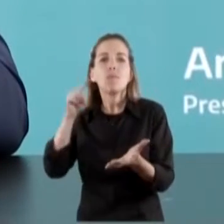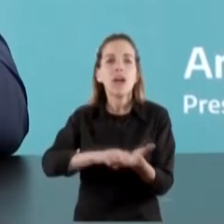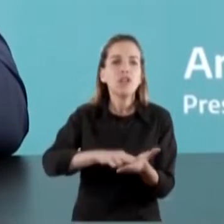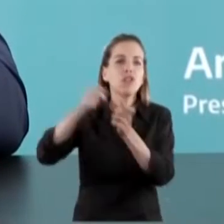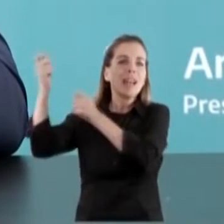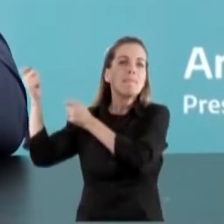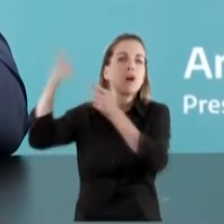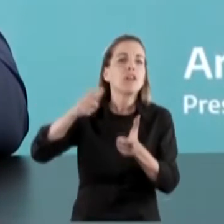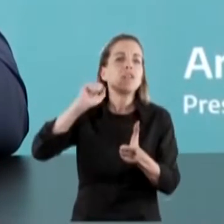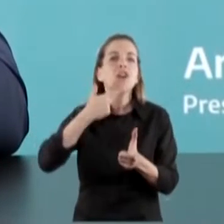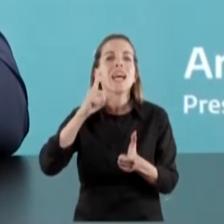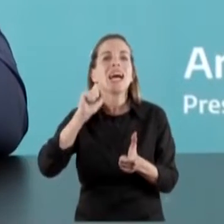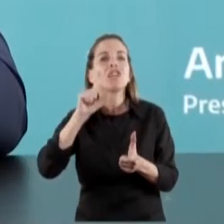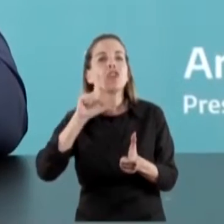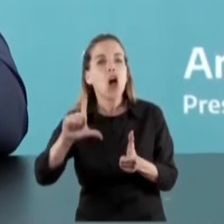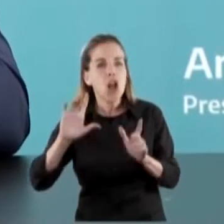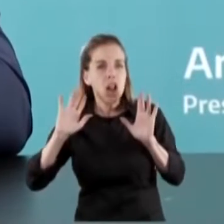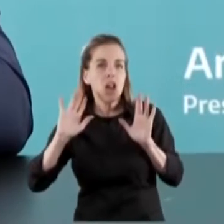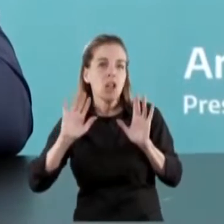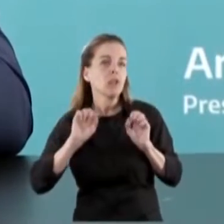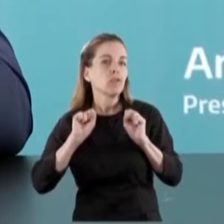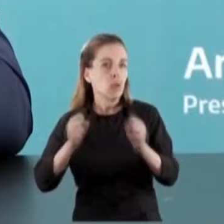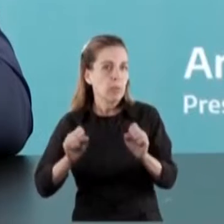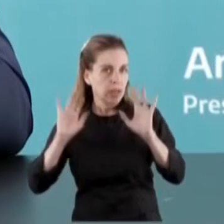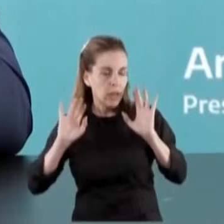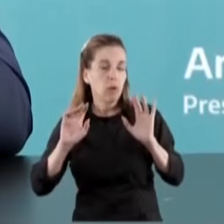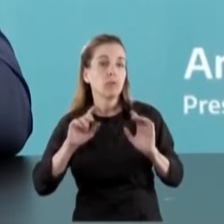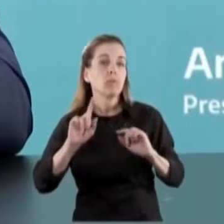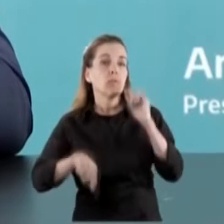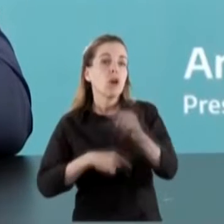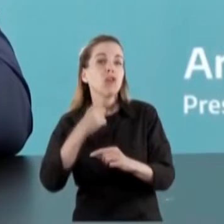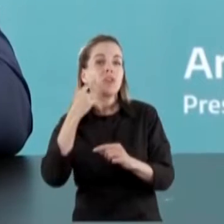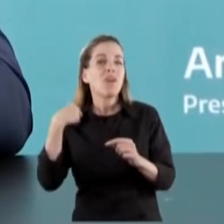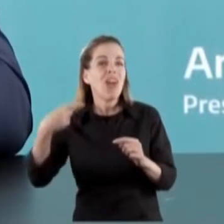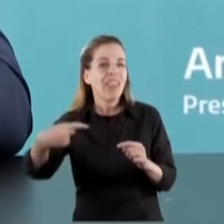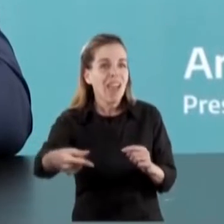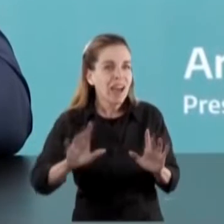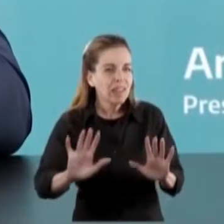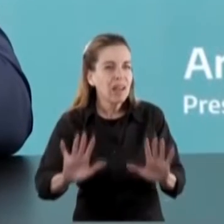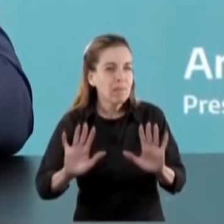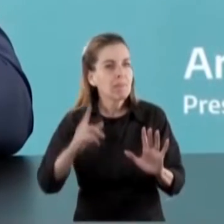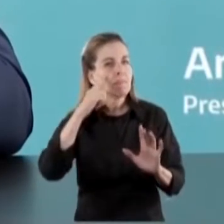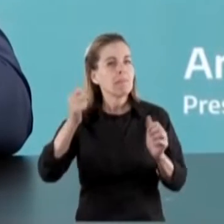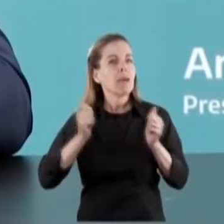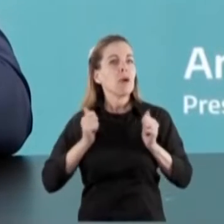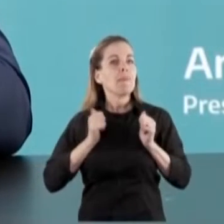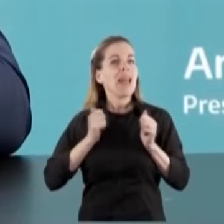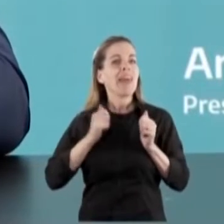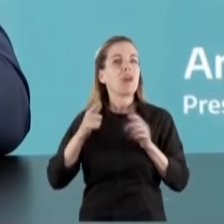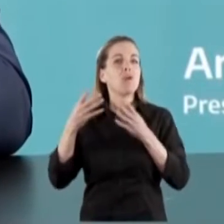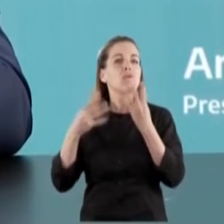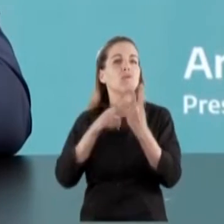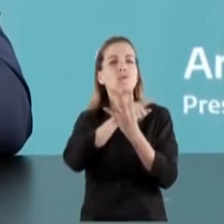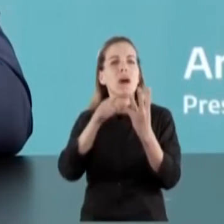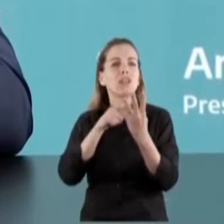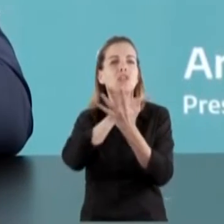gasoil, están en curso para los próximos días el ingreso de cuatro barcos, más